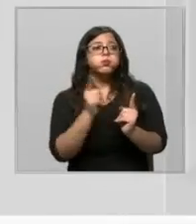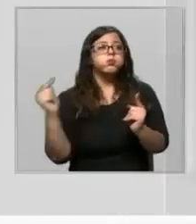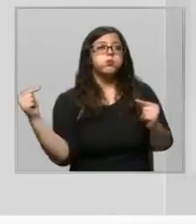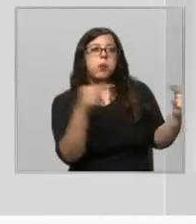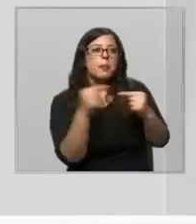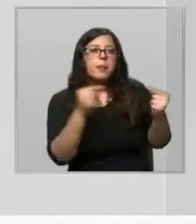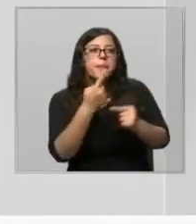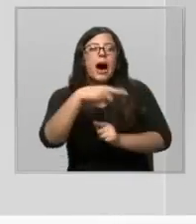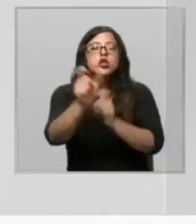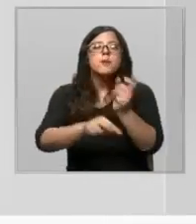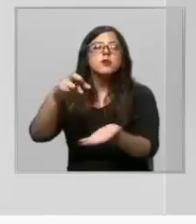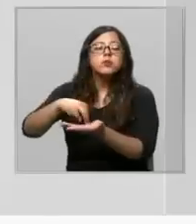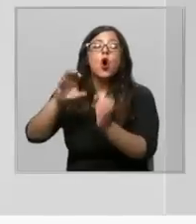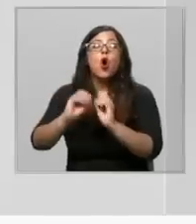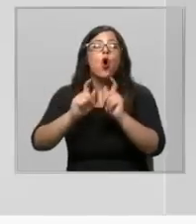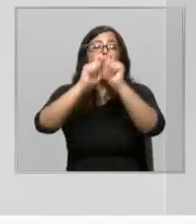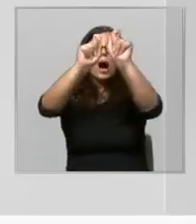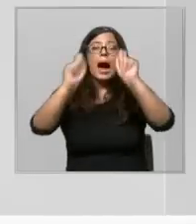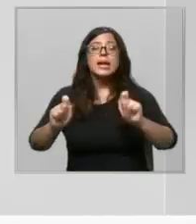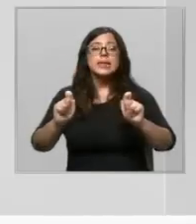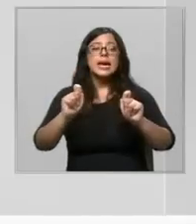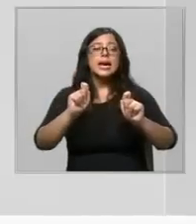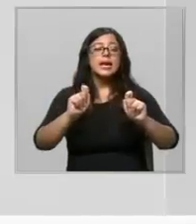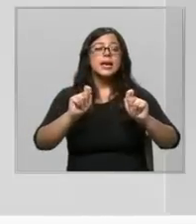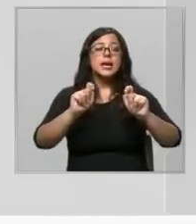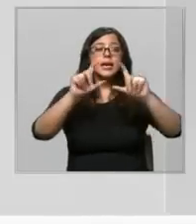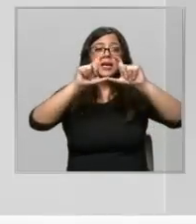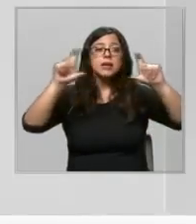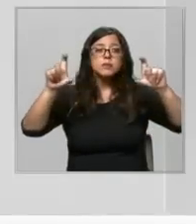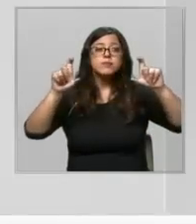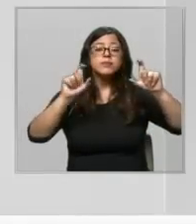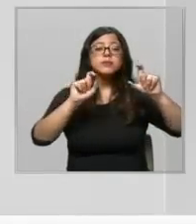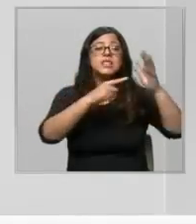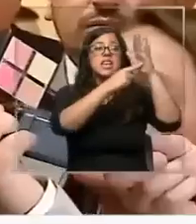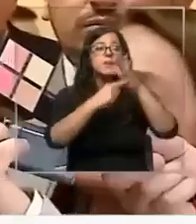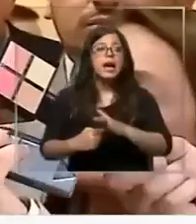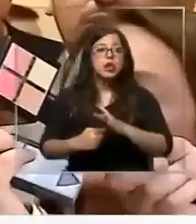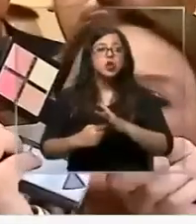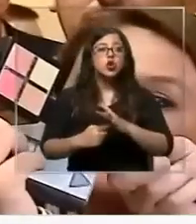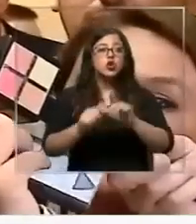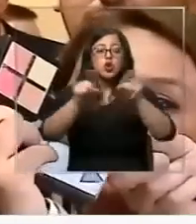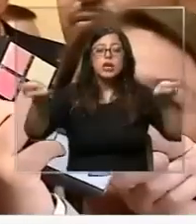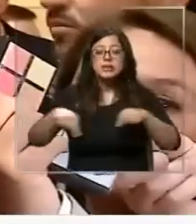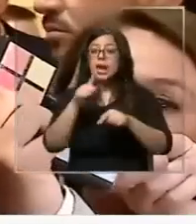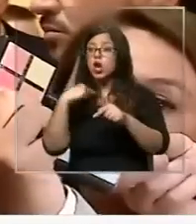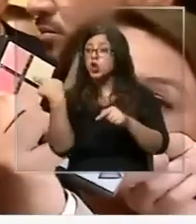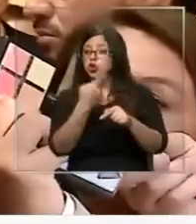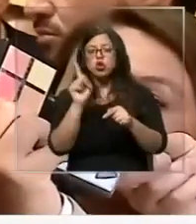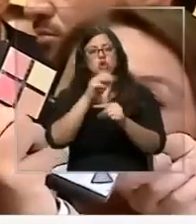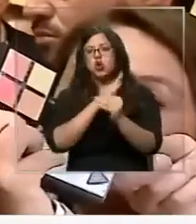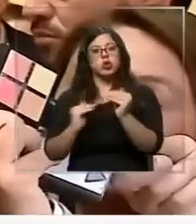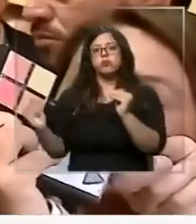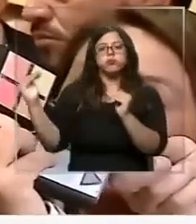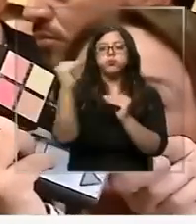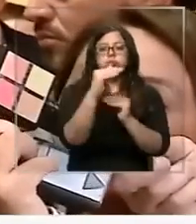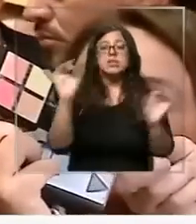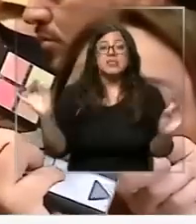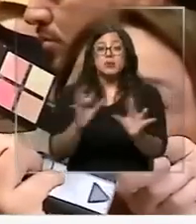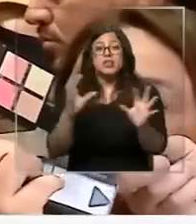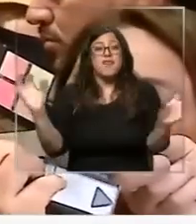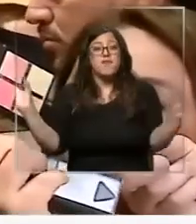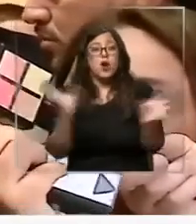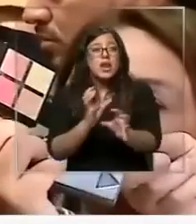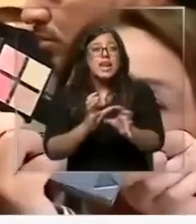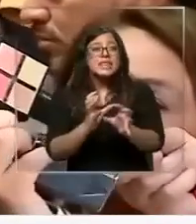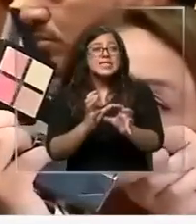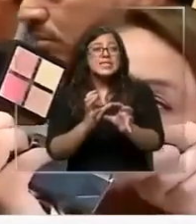o que coloquen carteles ofensivos en la sala. Nosotros no estamos por sobre nadie y si efectivamente hay una violencia manifiesta